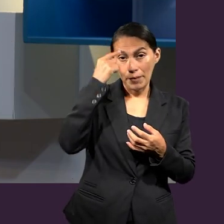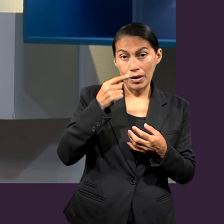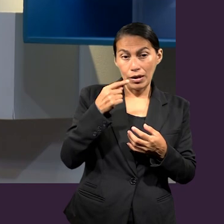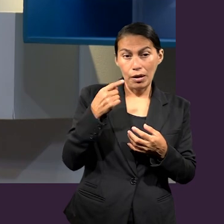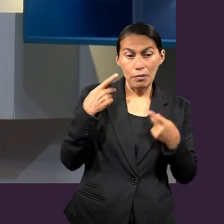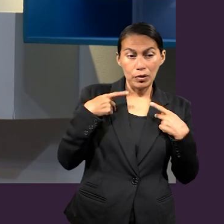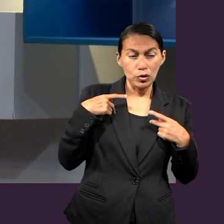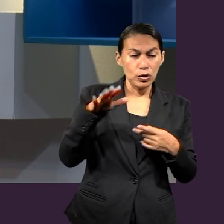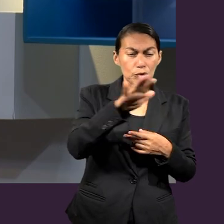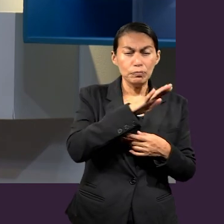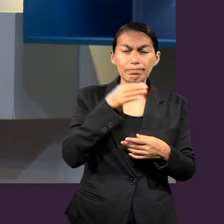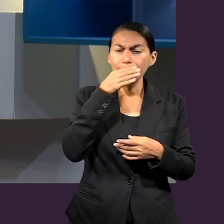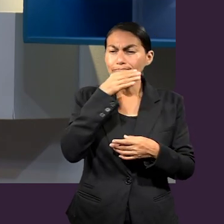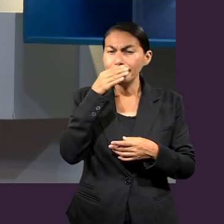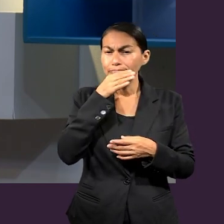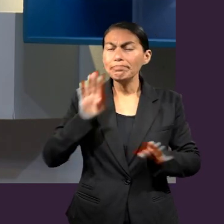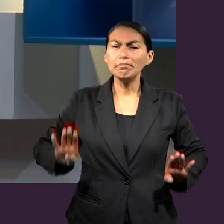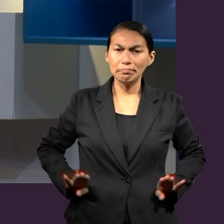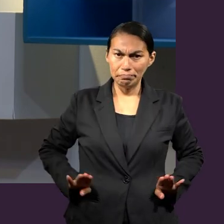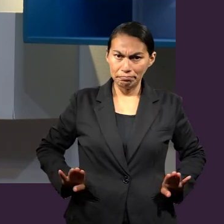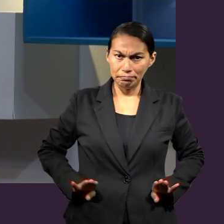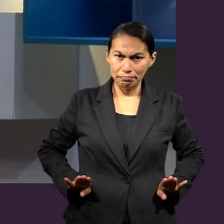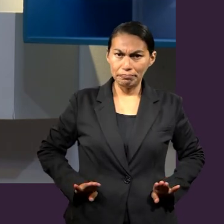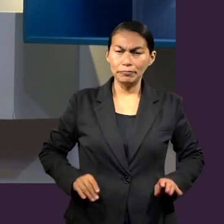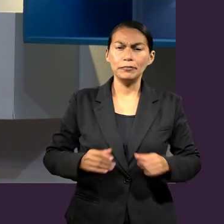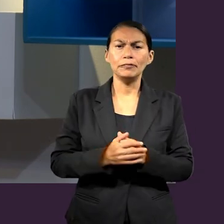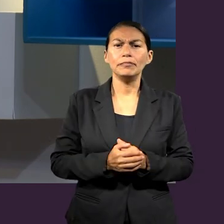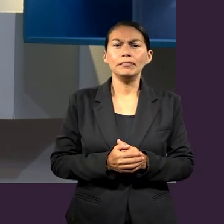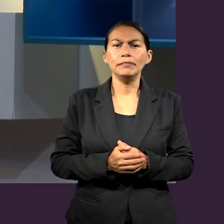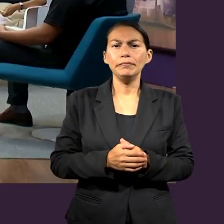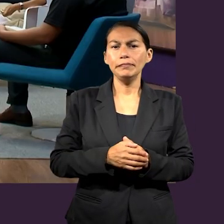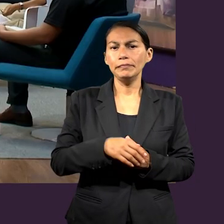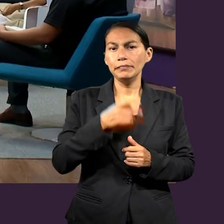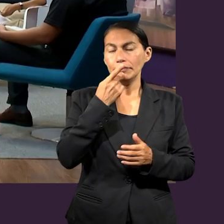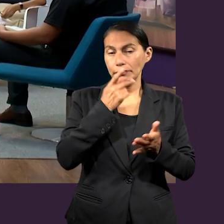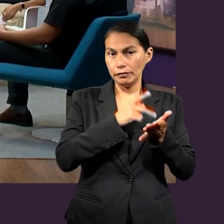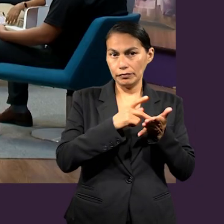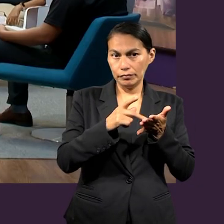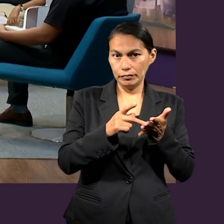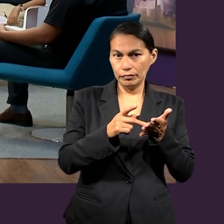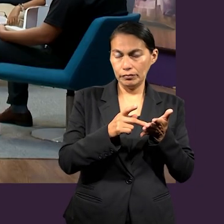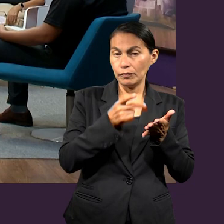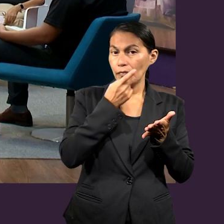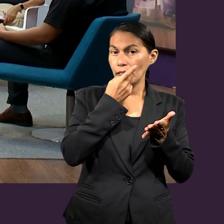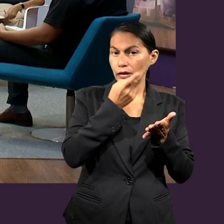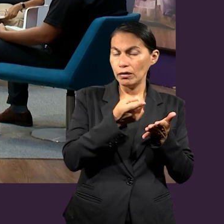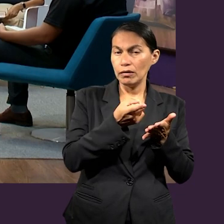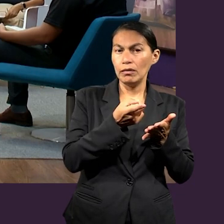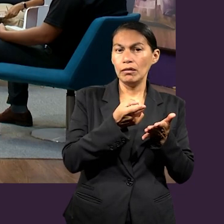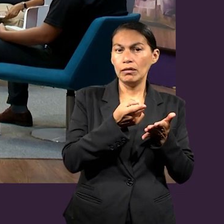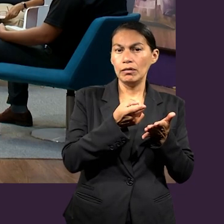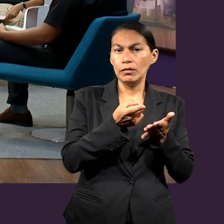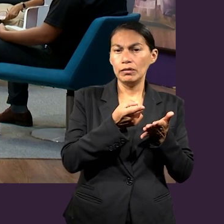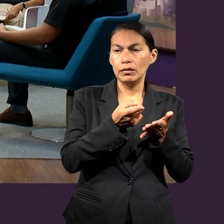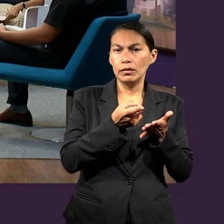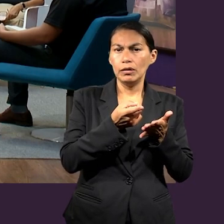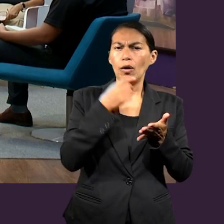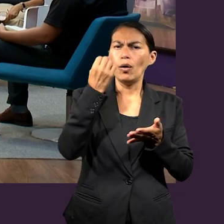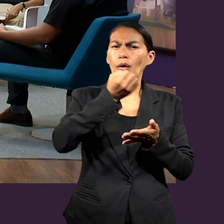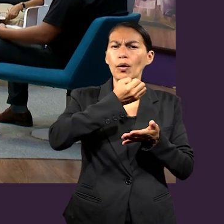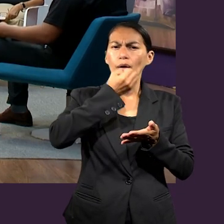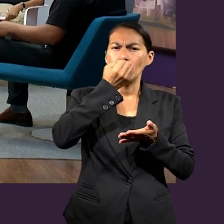tenemos como cristianos. Ahora, ¿qué opinan ustedes? ¿Qué beneficios me presenta el apóstol Pablo que tiene la oración